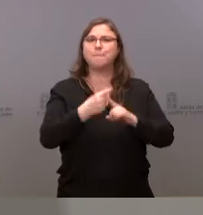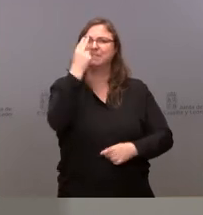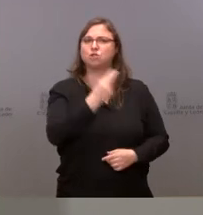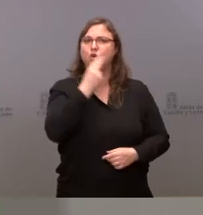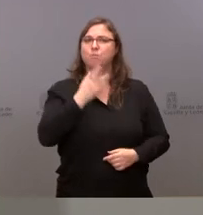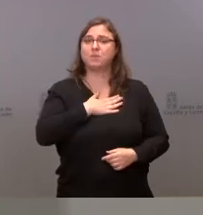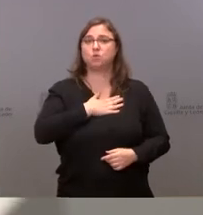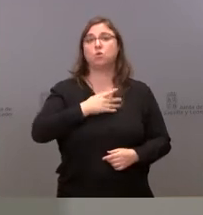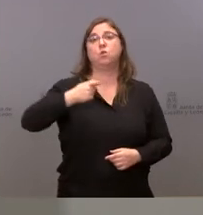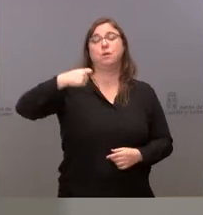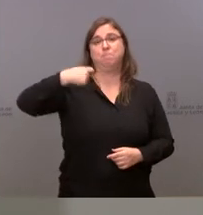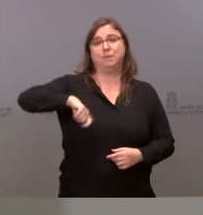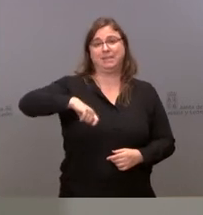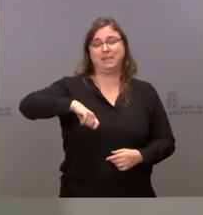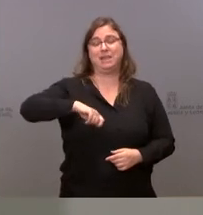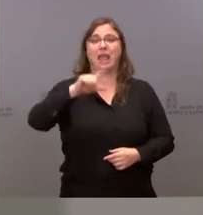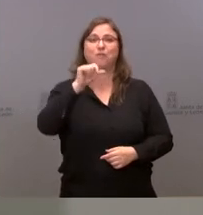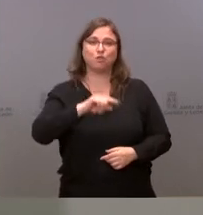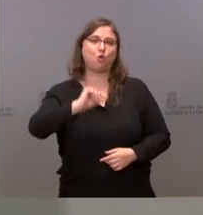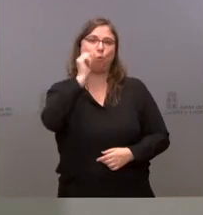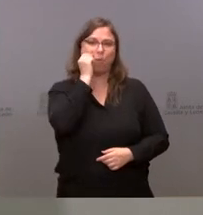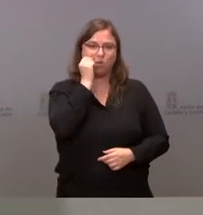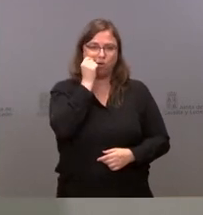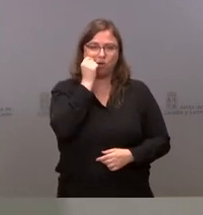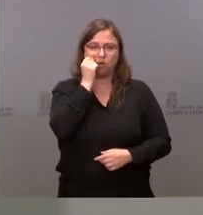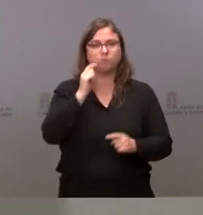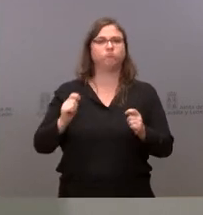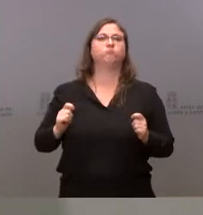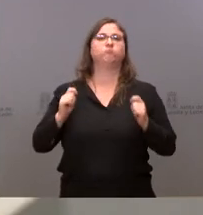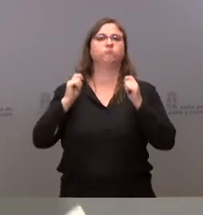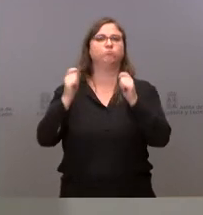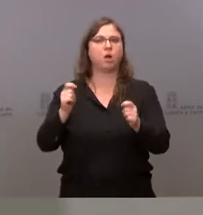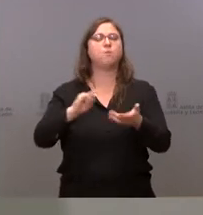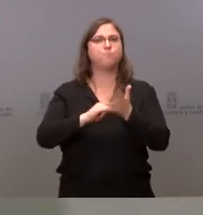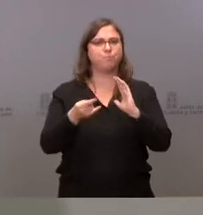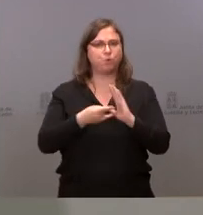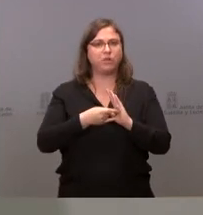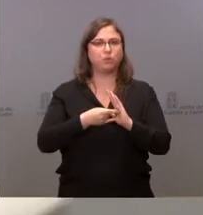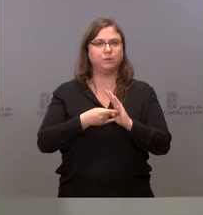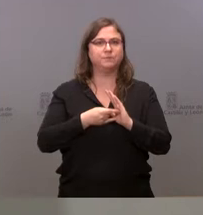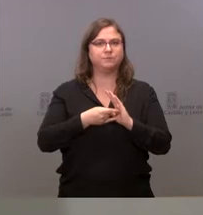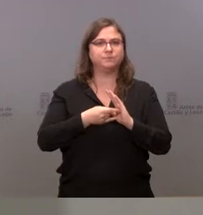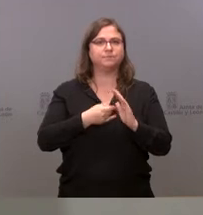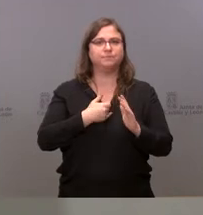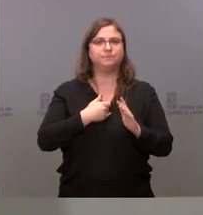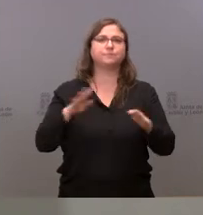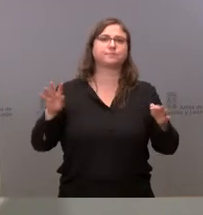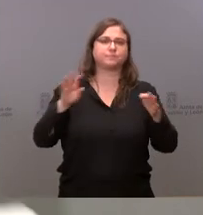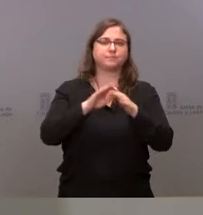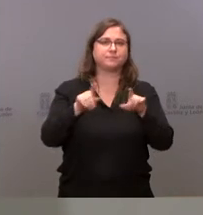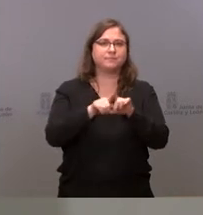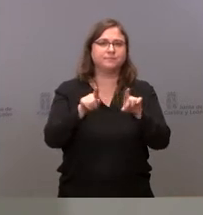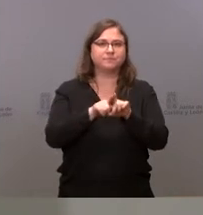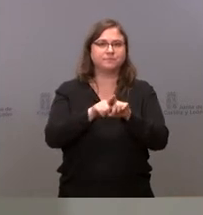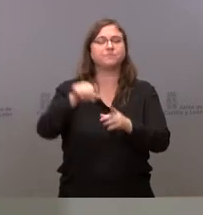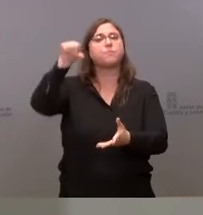también que el presidente Alfonso Fernández Mañueco atorgó a este proyecto, que era una demanda también de